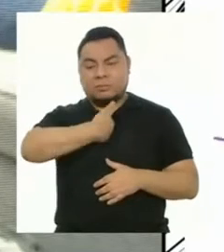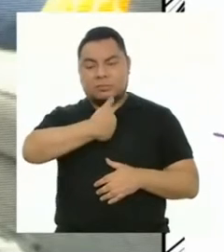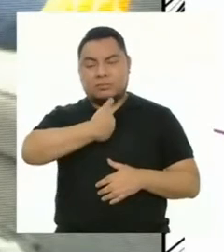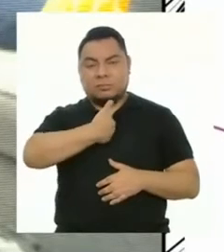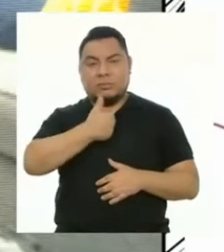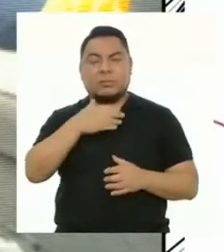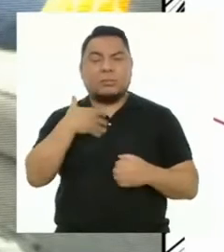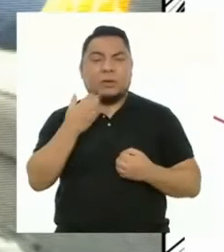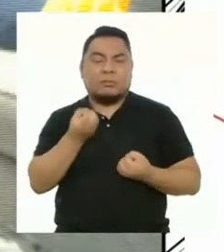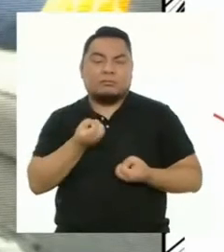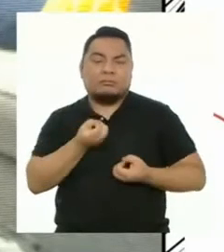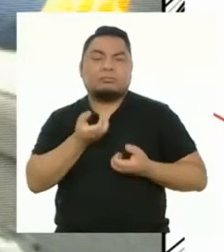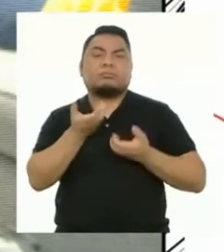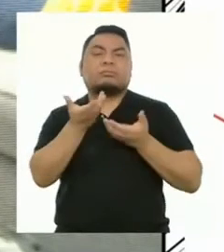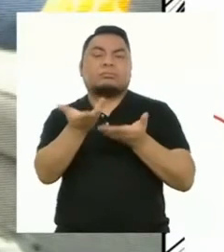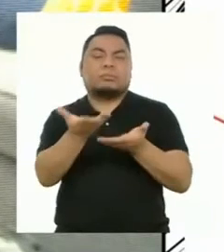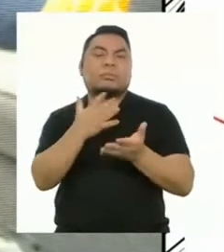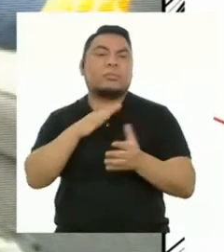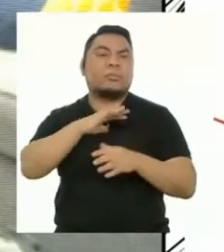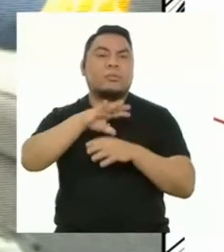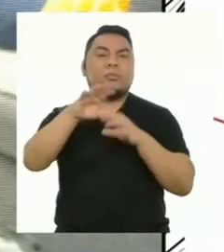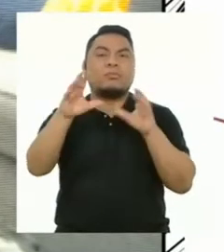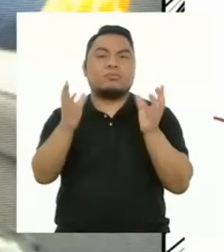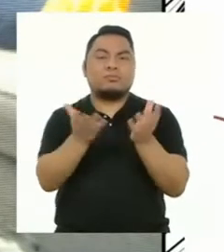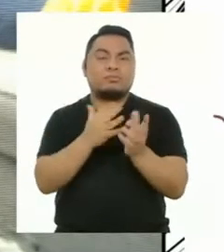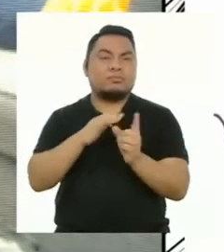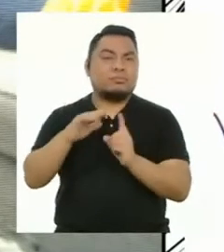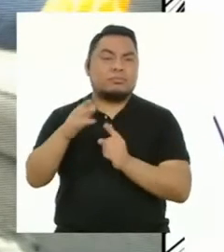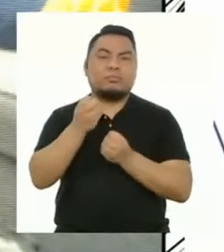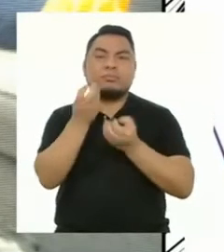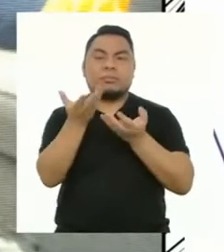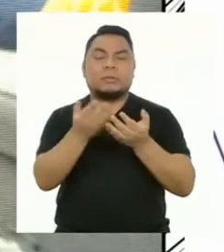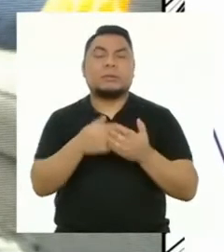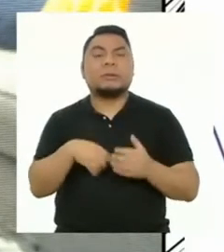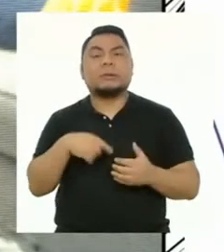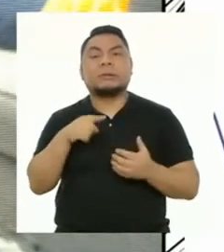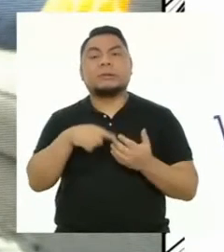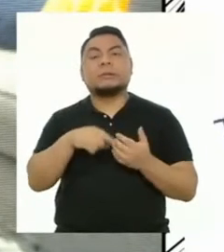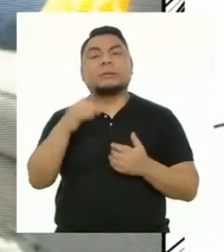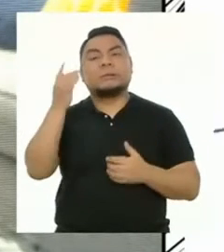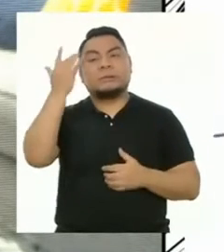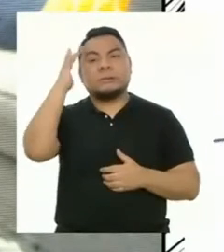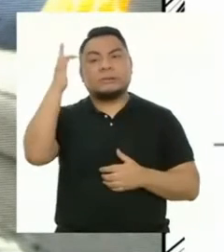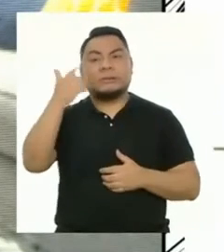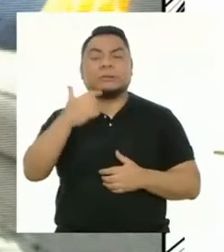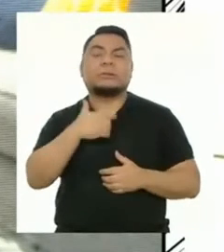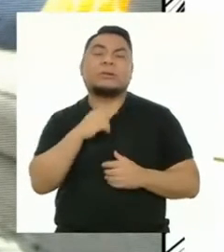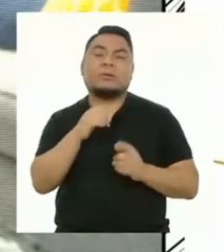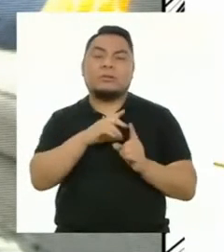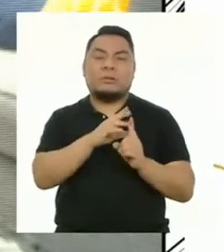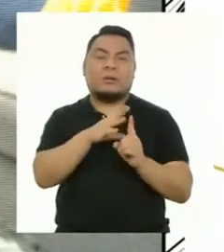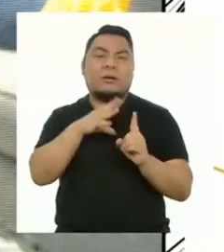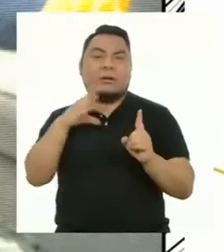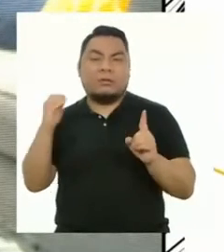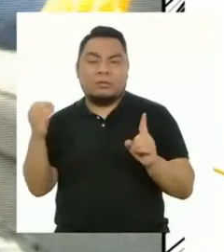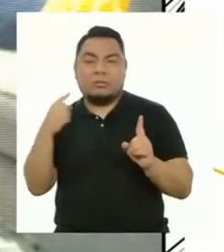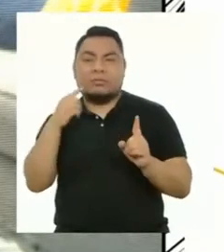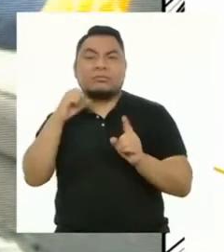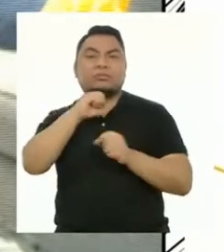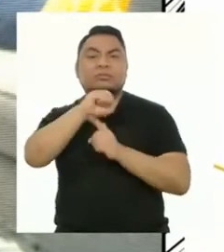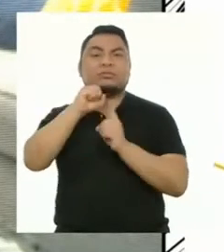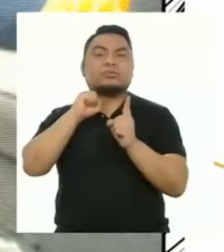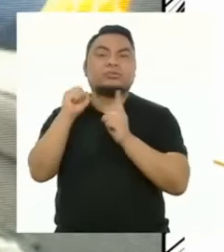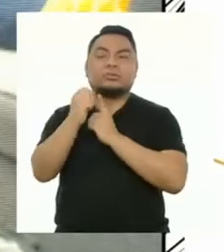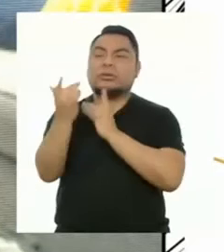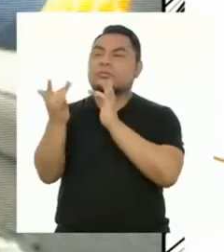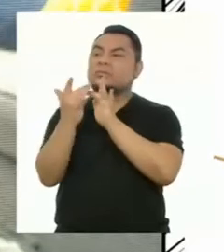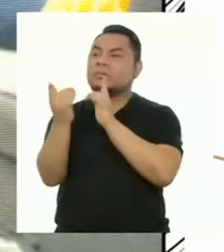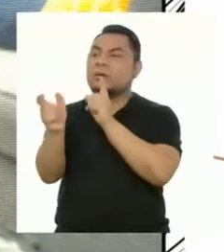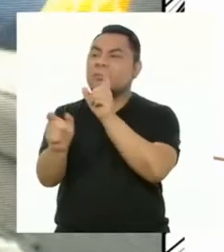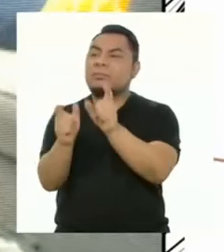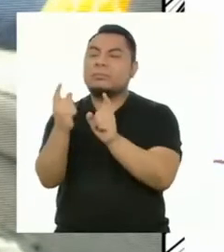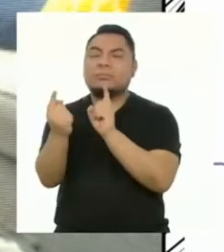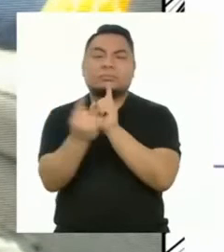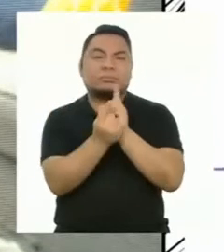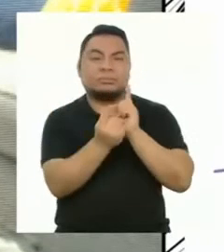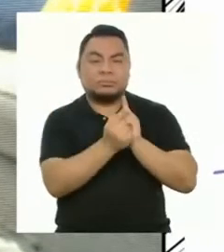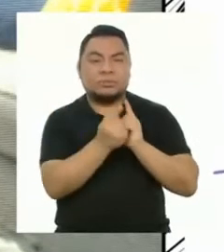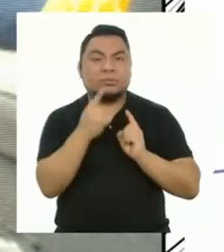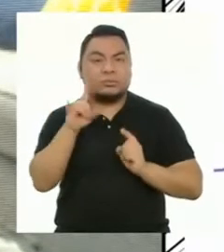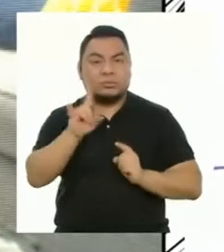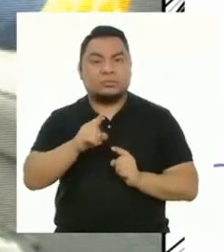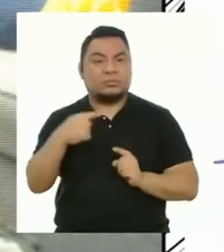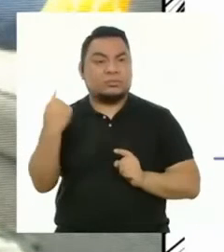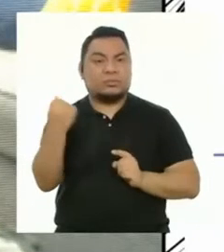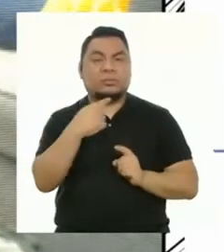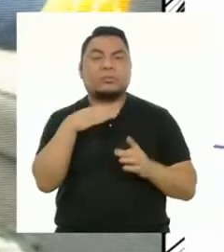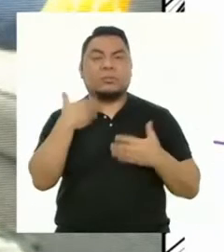para desenvolverse en el mundo. Y la inteligencia interpersonal, que es la inteligencia social, la que nosotros utilizamos